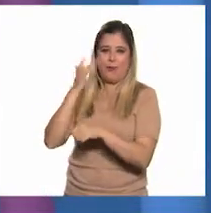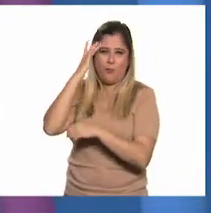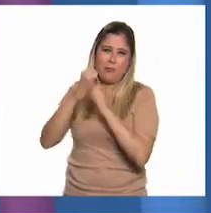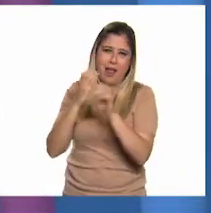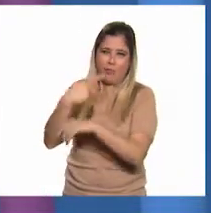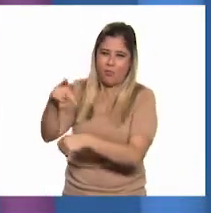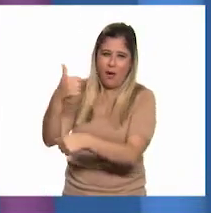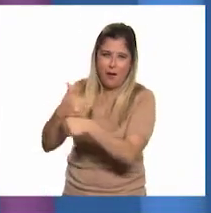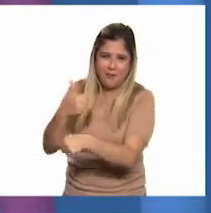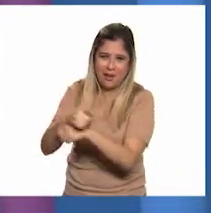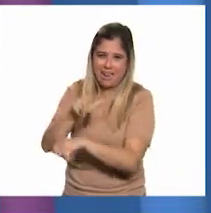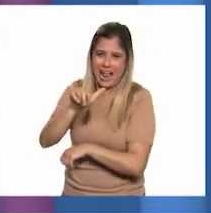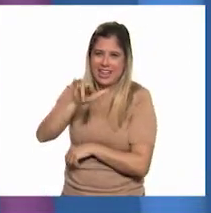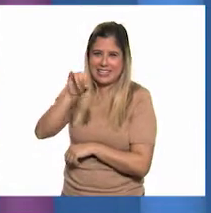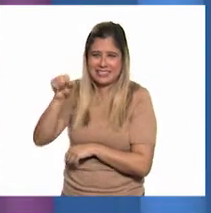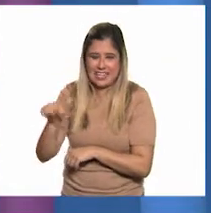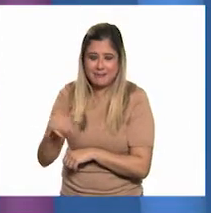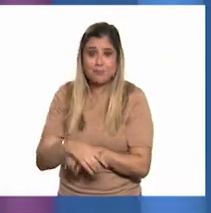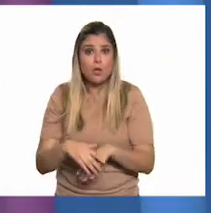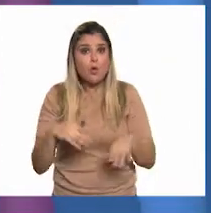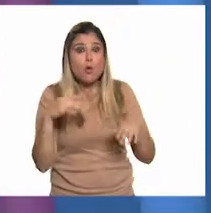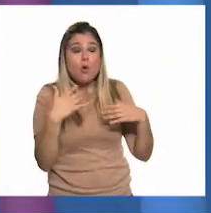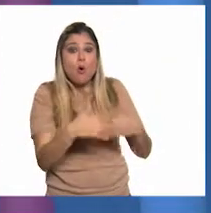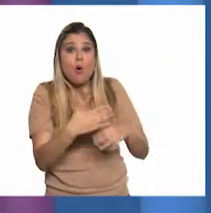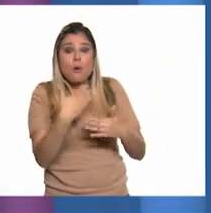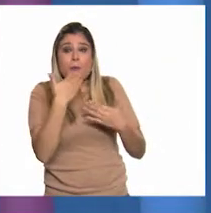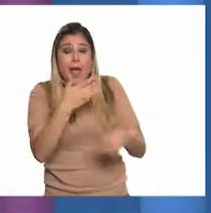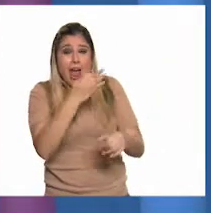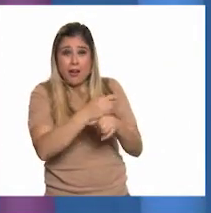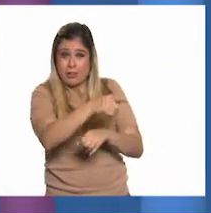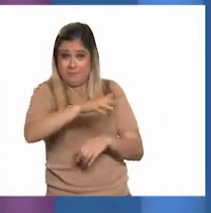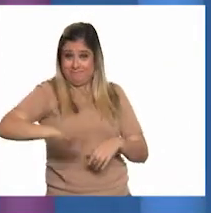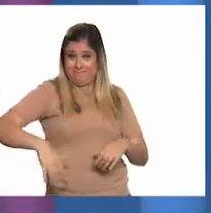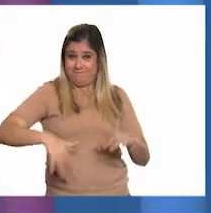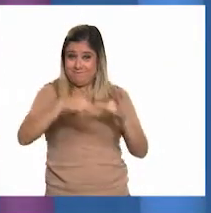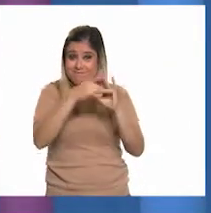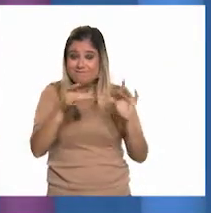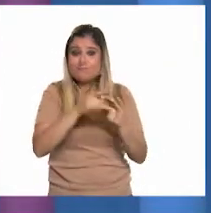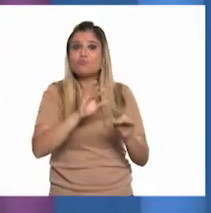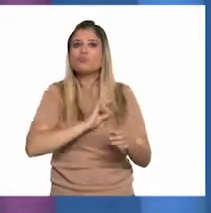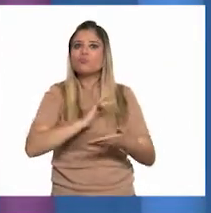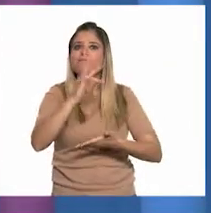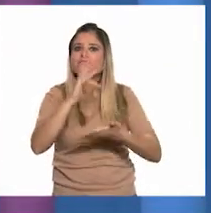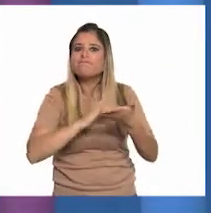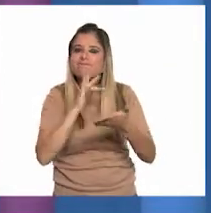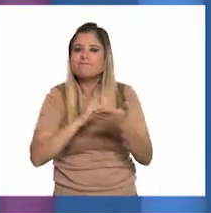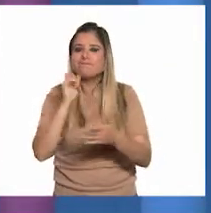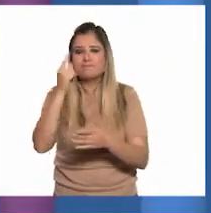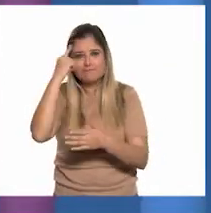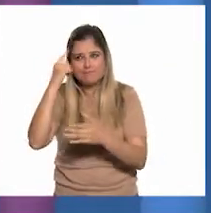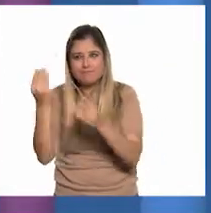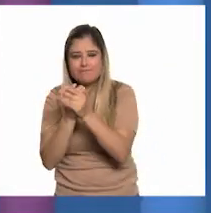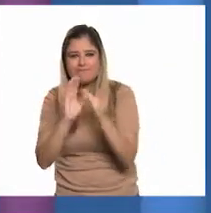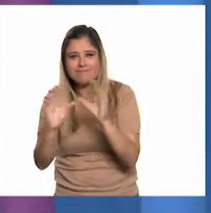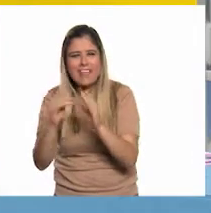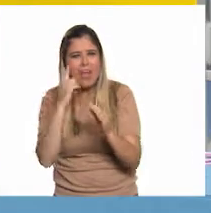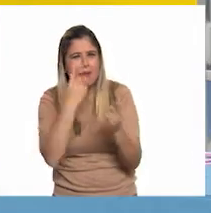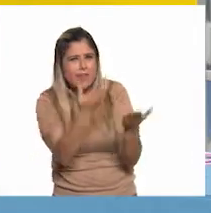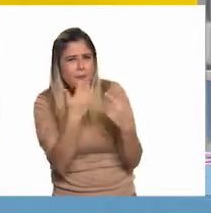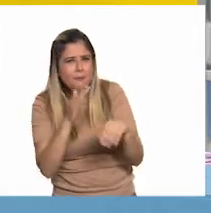Pero, ¡qué afortunada coincidencia! Lo que acabas de comentar nos puede apoyar en la clase. Cuéntame más.